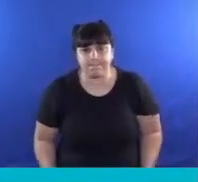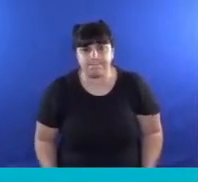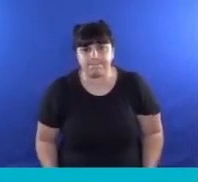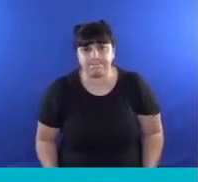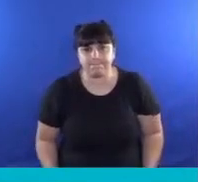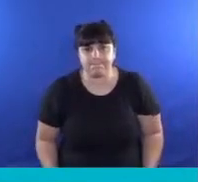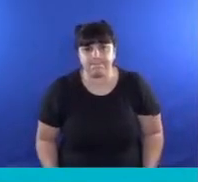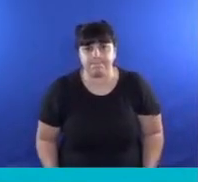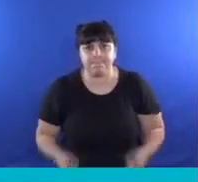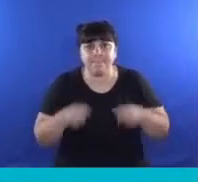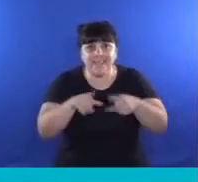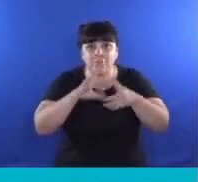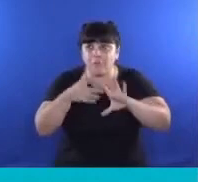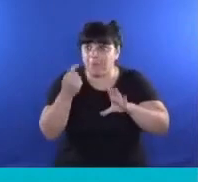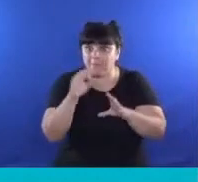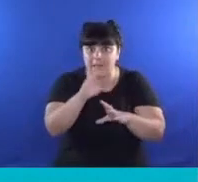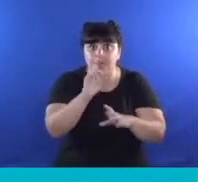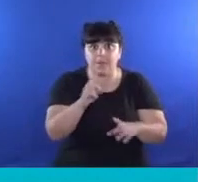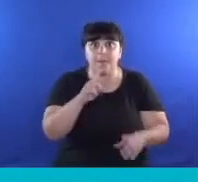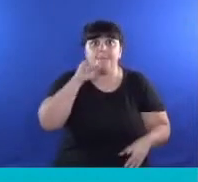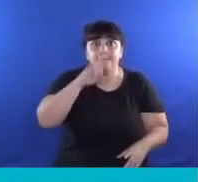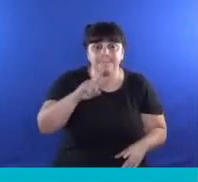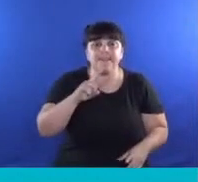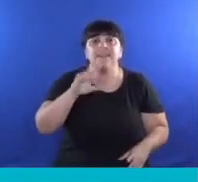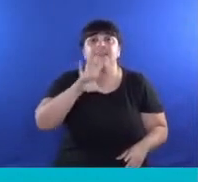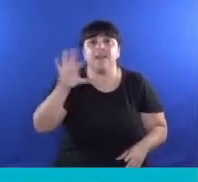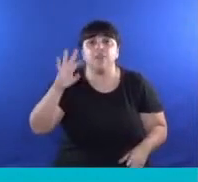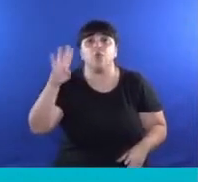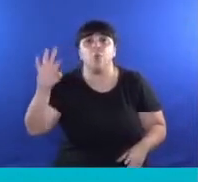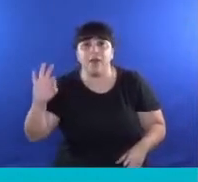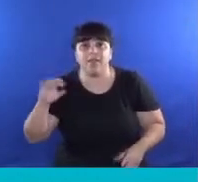¿Con eso se podría pagar 1.540 sueldos docentes?